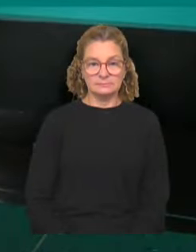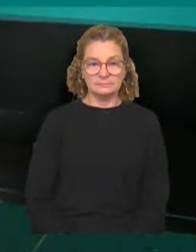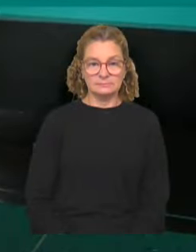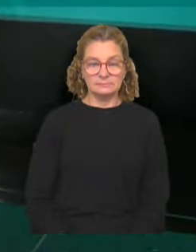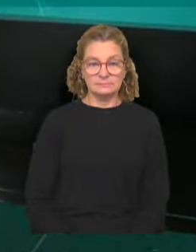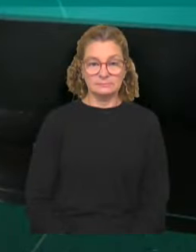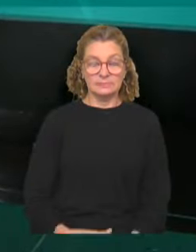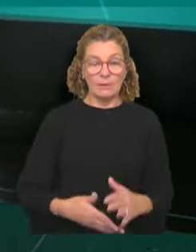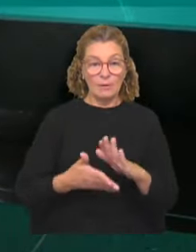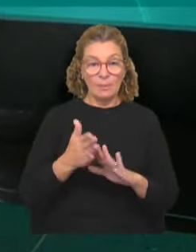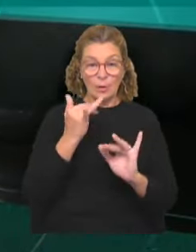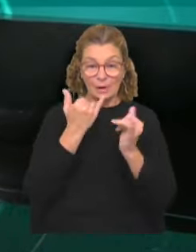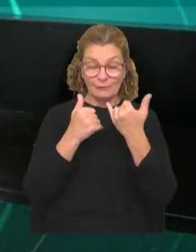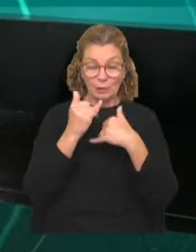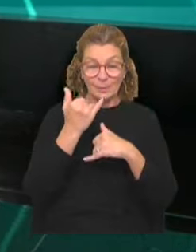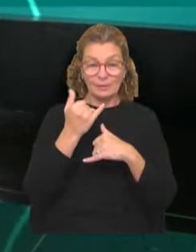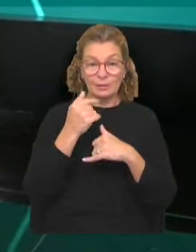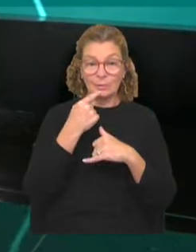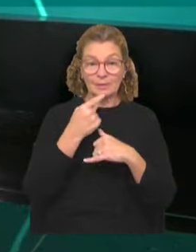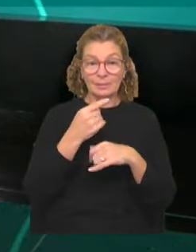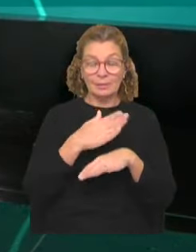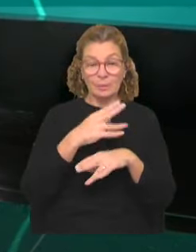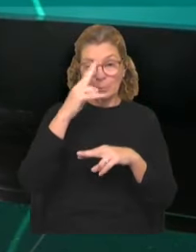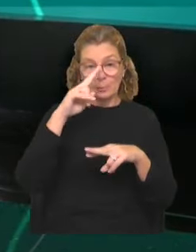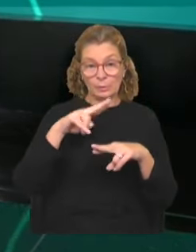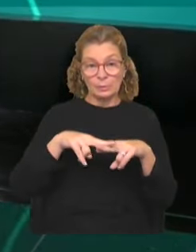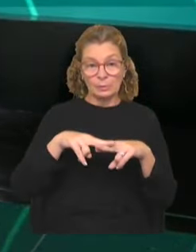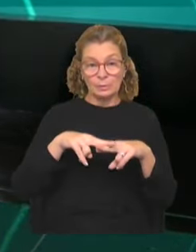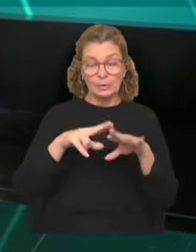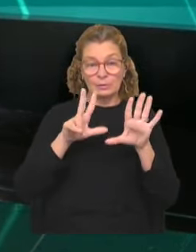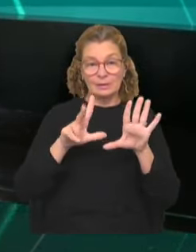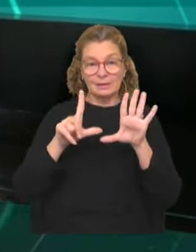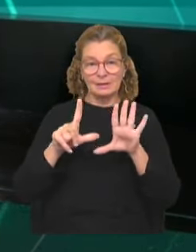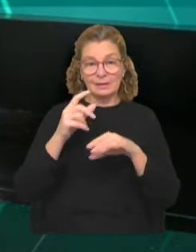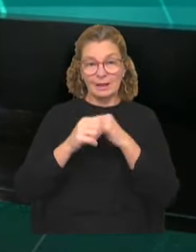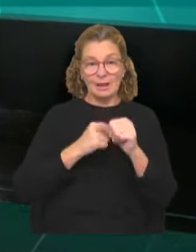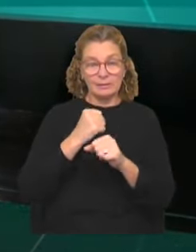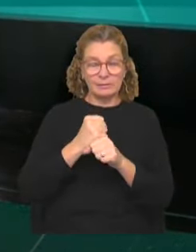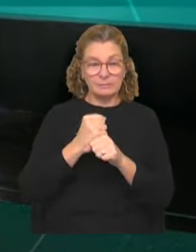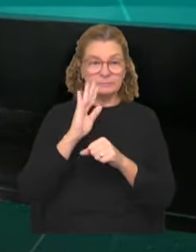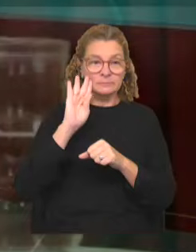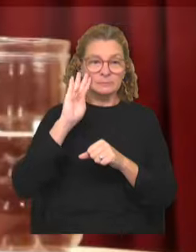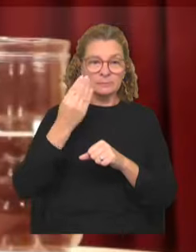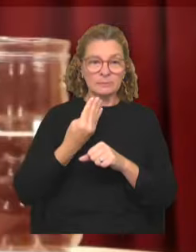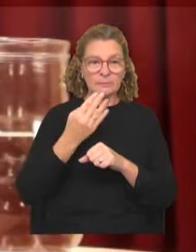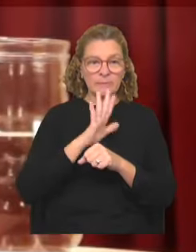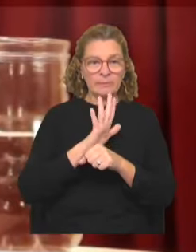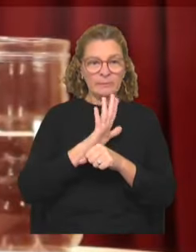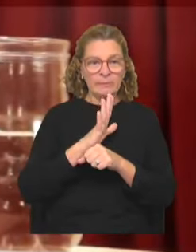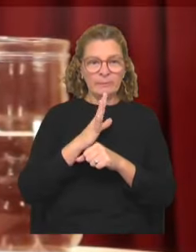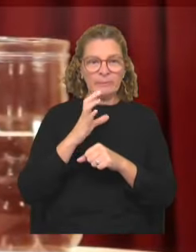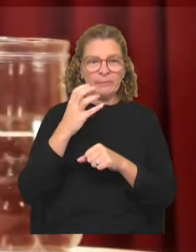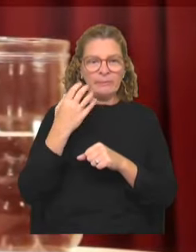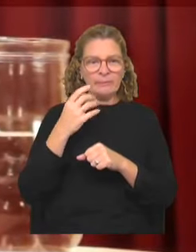Vamos con el desarrollo de la información. Como les decíamos, falleció a los 87 años el reconocido actor de la Comedia